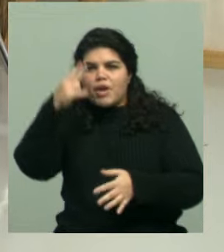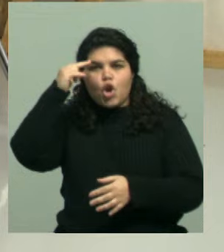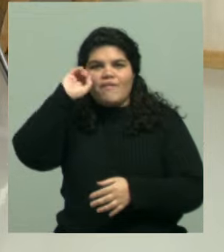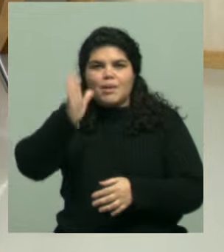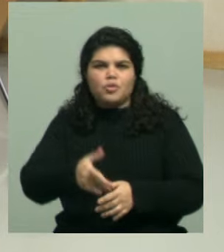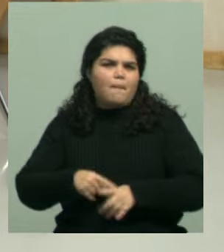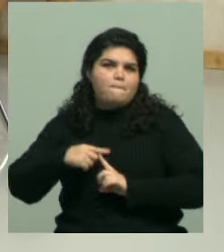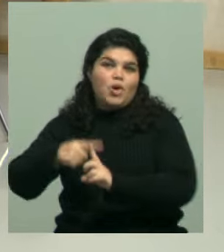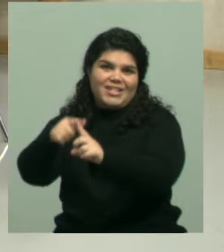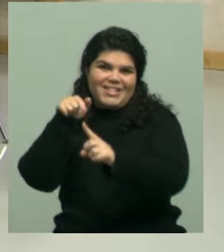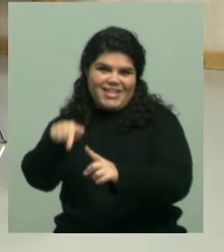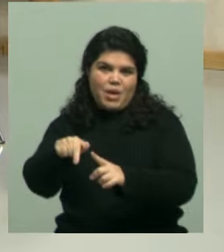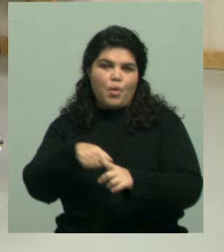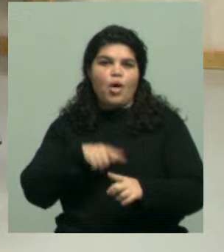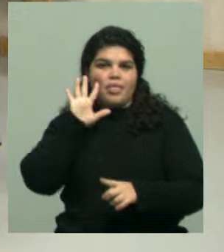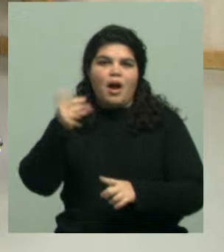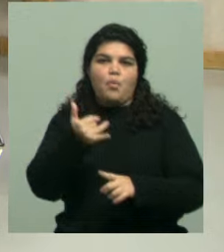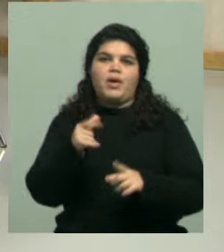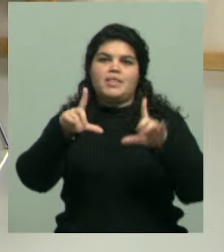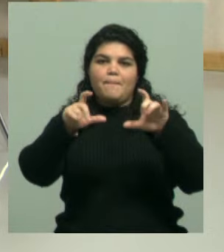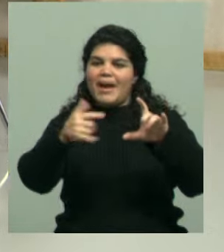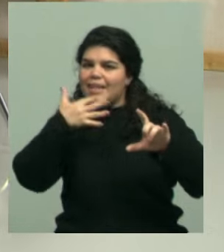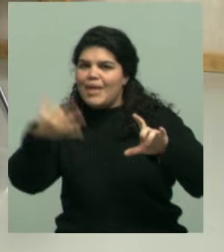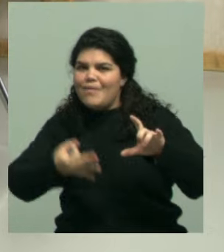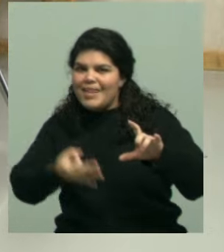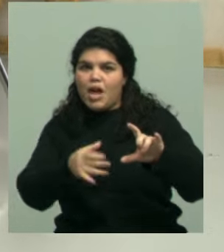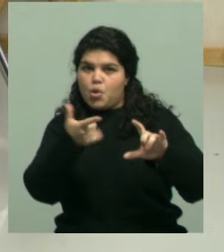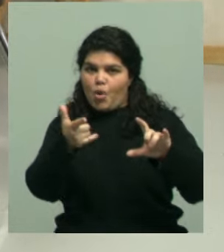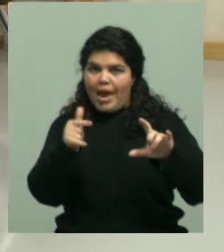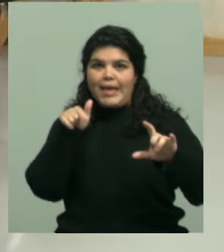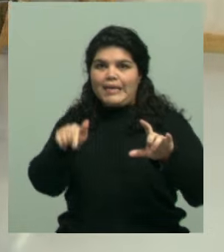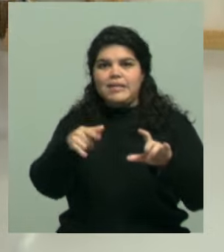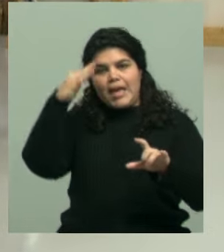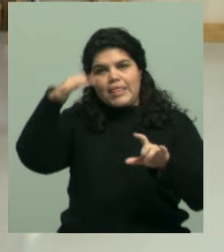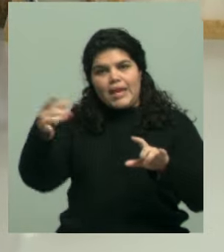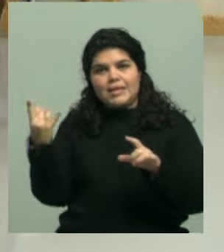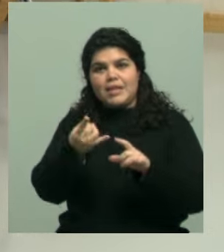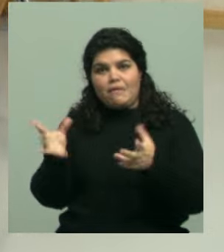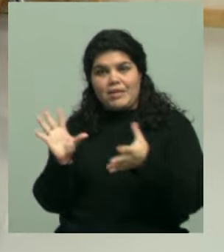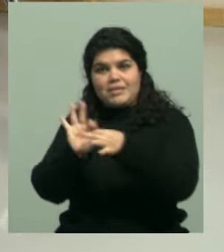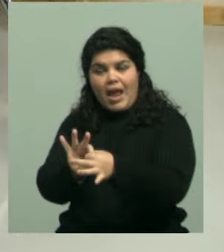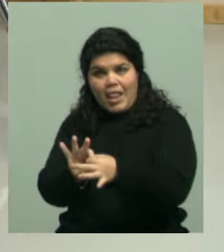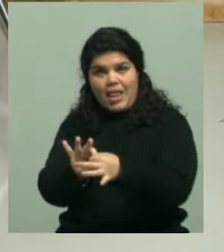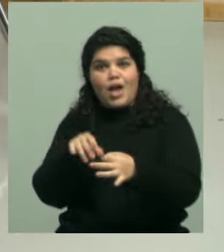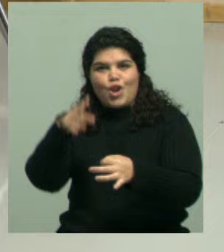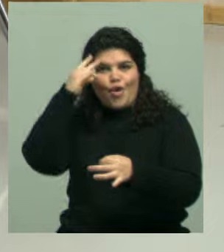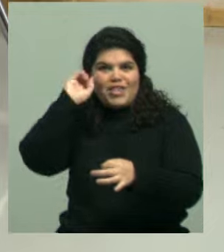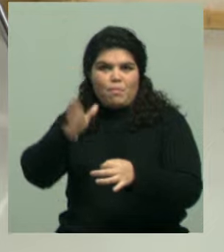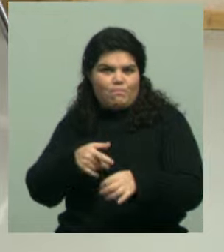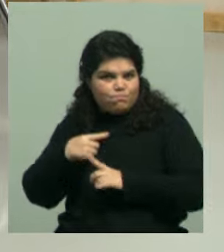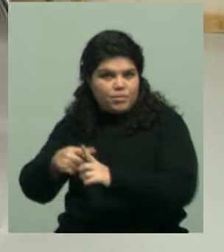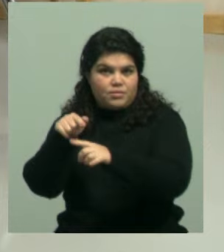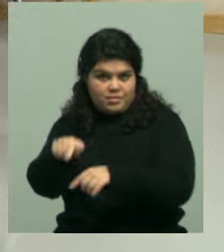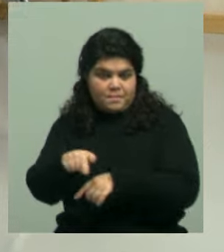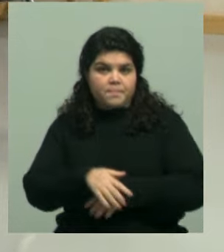a la hora de identificar imágenes que realmente están retocadas o generadas totalmente por inteligencia artificial. La primera y la más